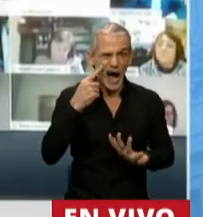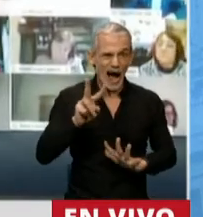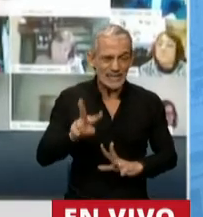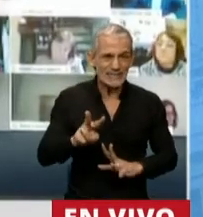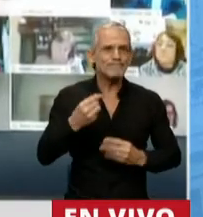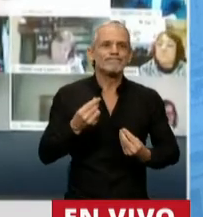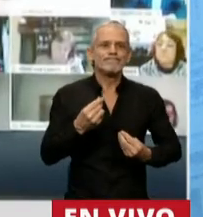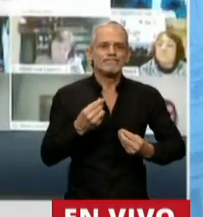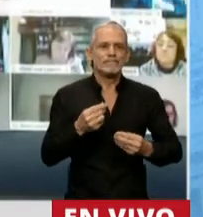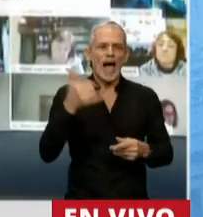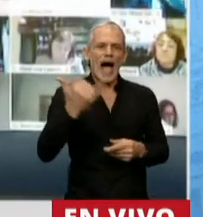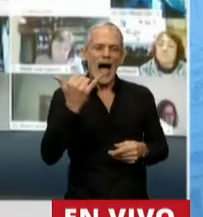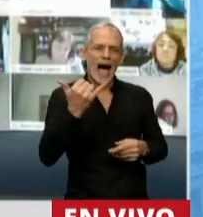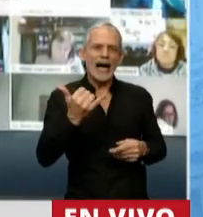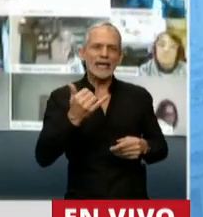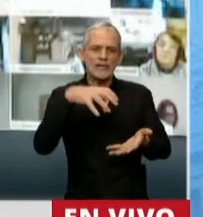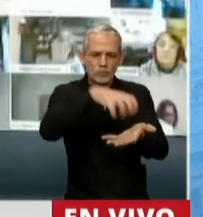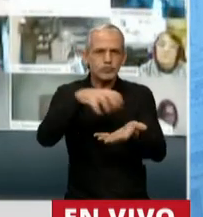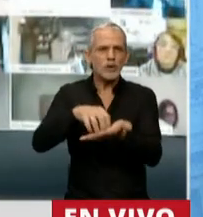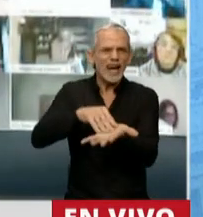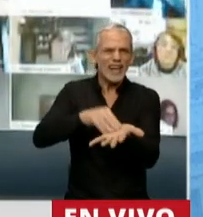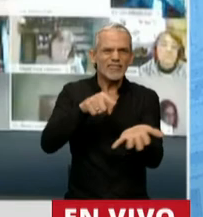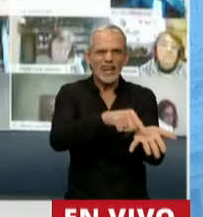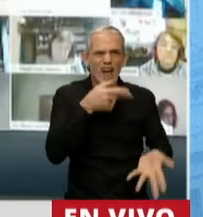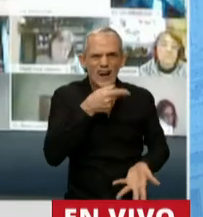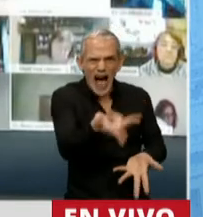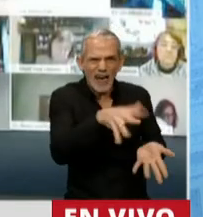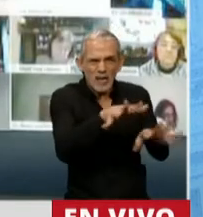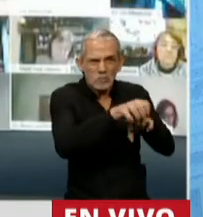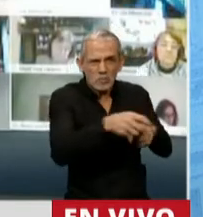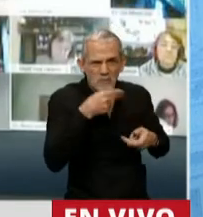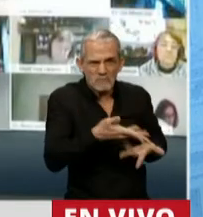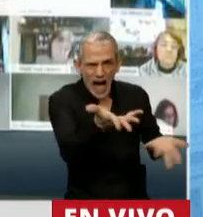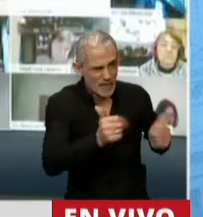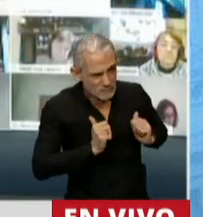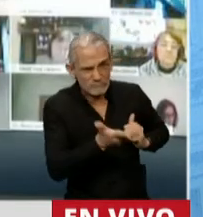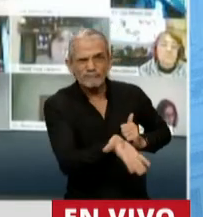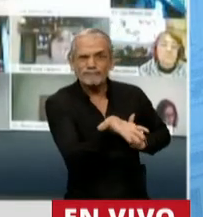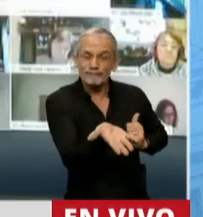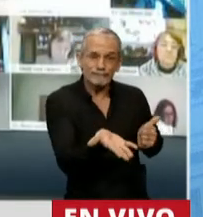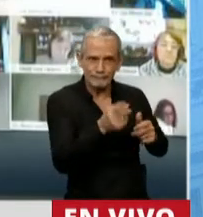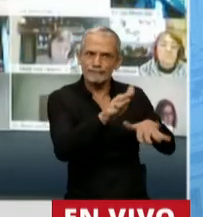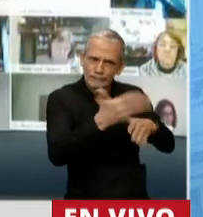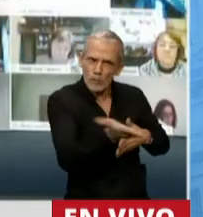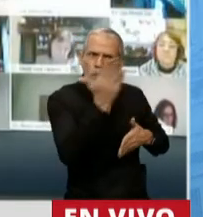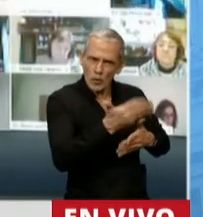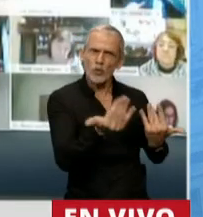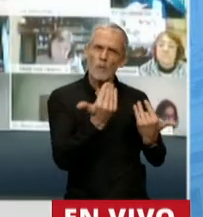capacidad ociosa instaladas en tierras que podrían nuevamente producir cuando todas ellas tienen